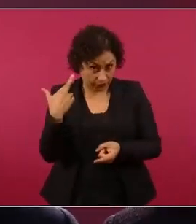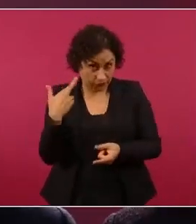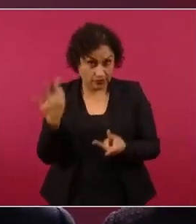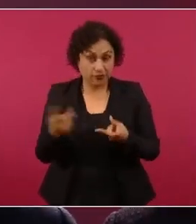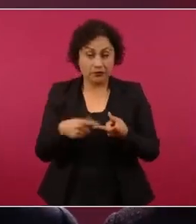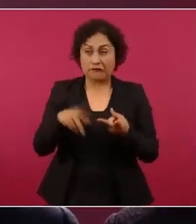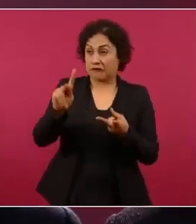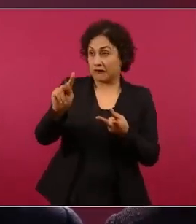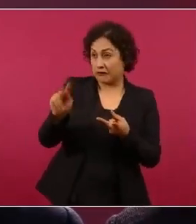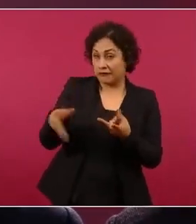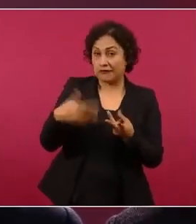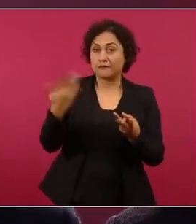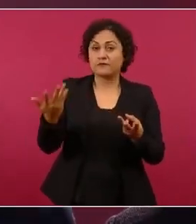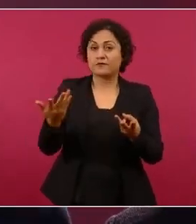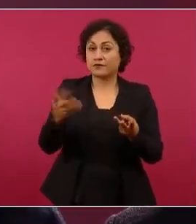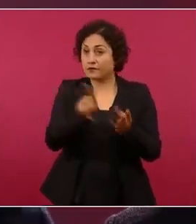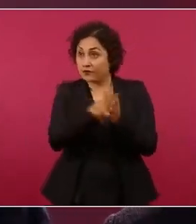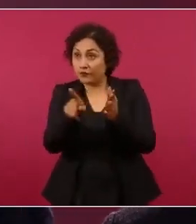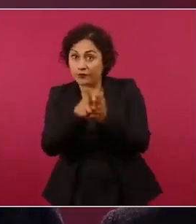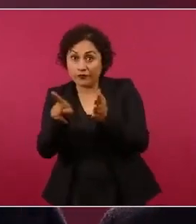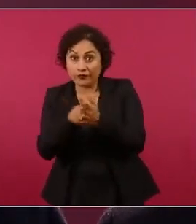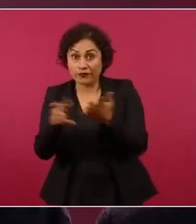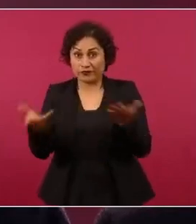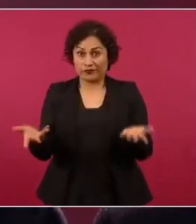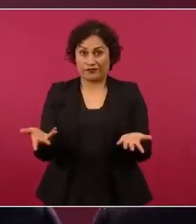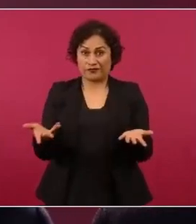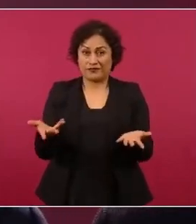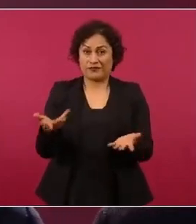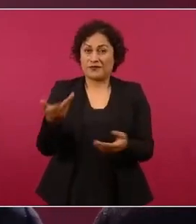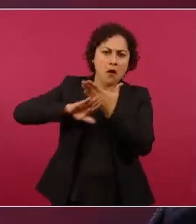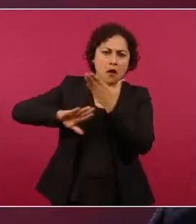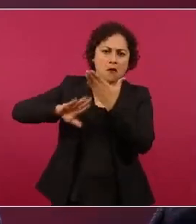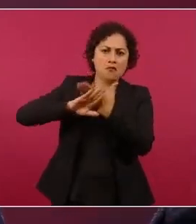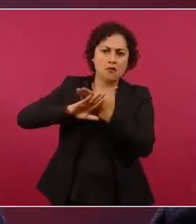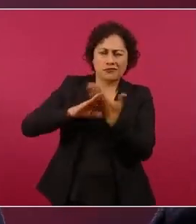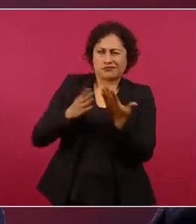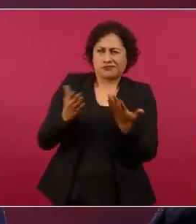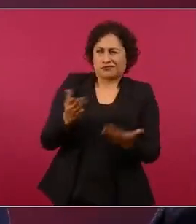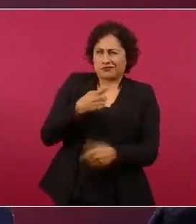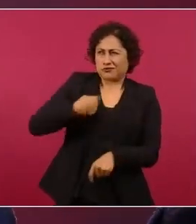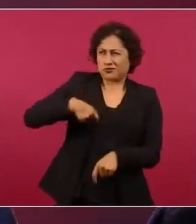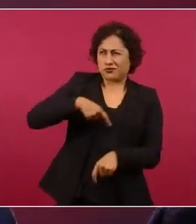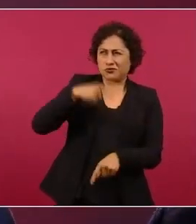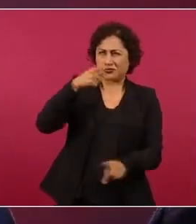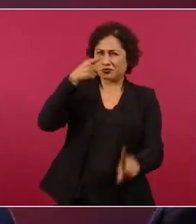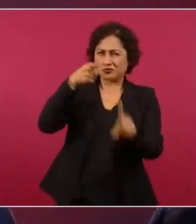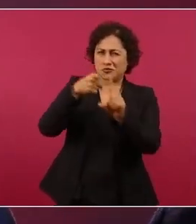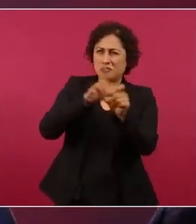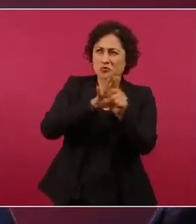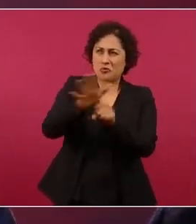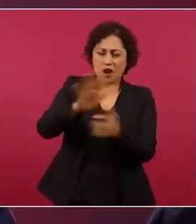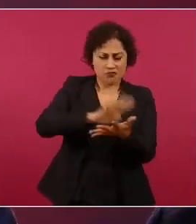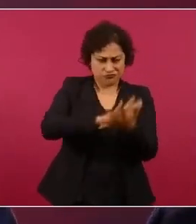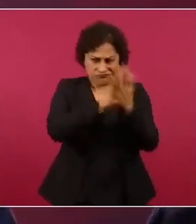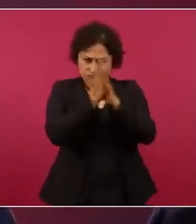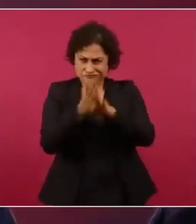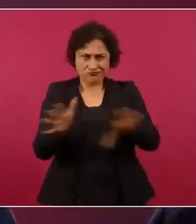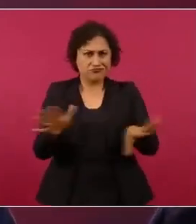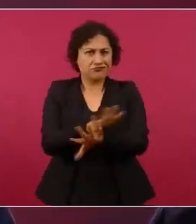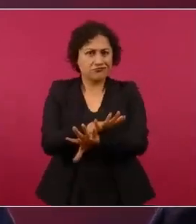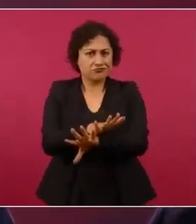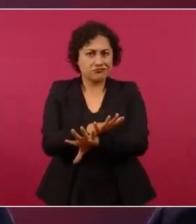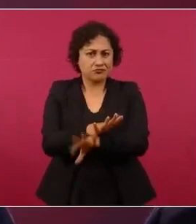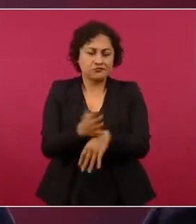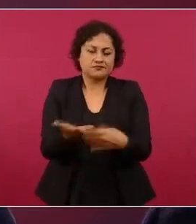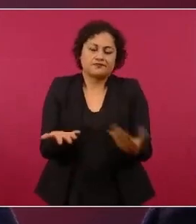han guardado silencio? Pero afortunadamente la gente